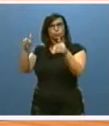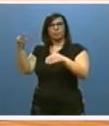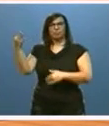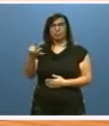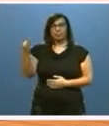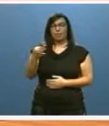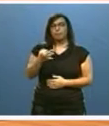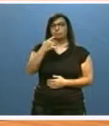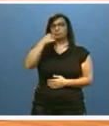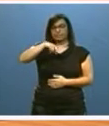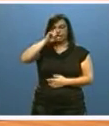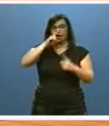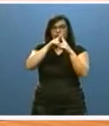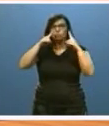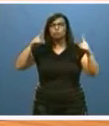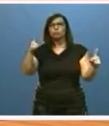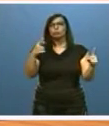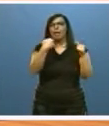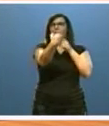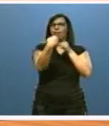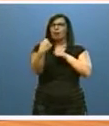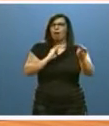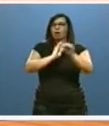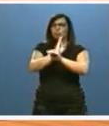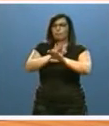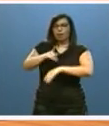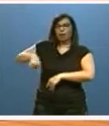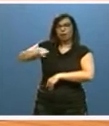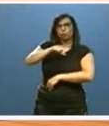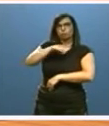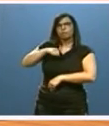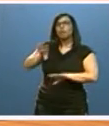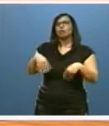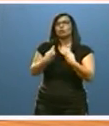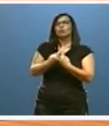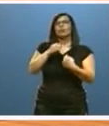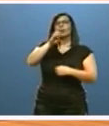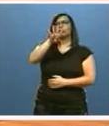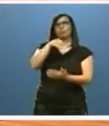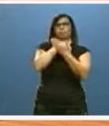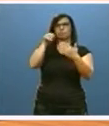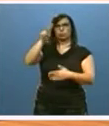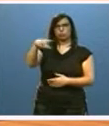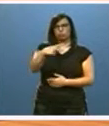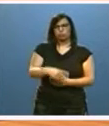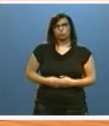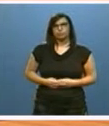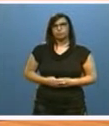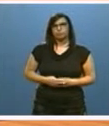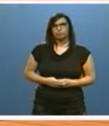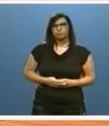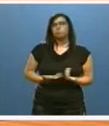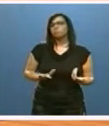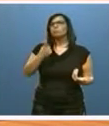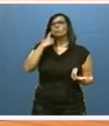En 2016, las diversas líneas de ayuda destinadas a ellos suman 14 millones de euros. Con líneas